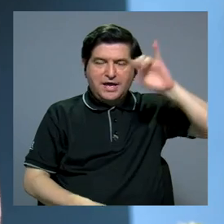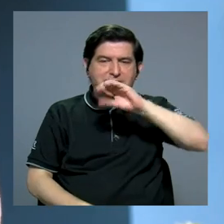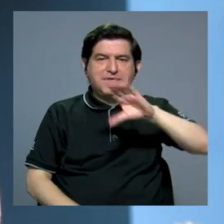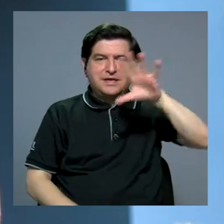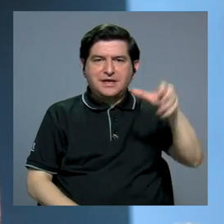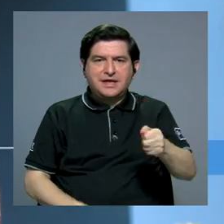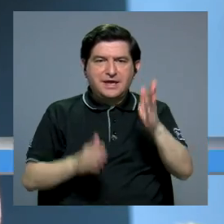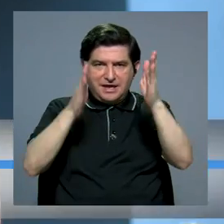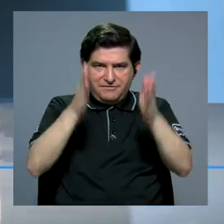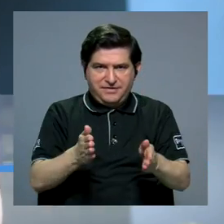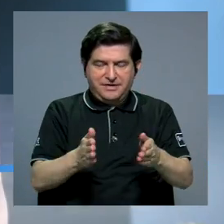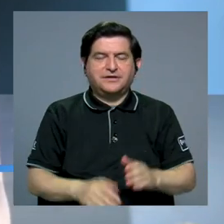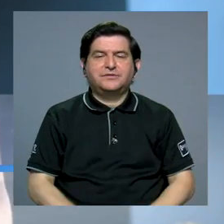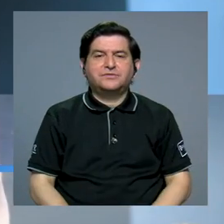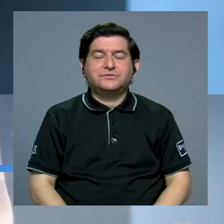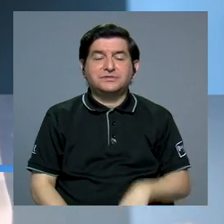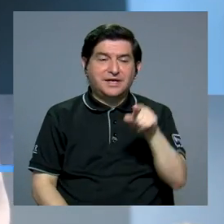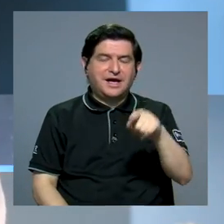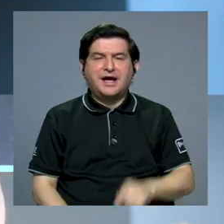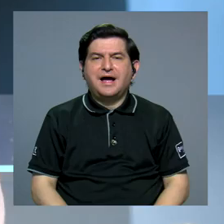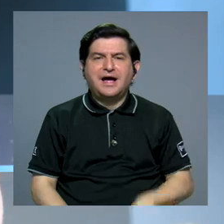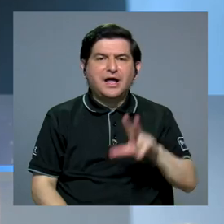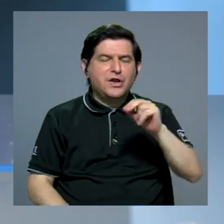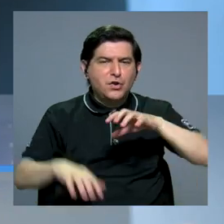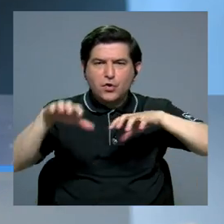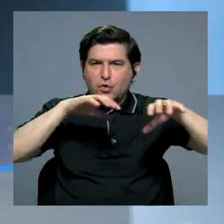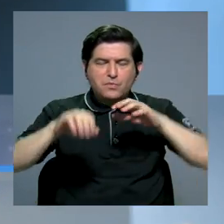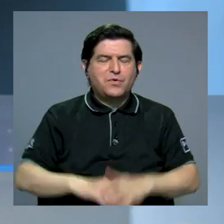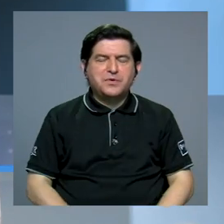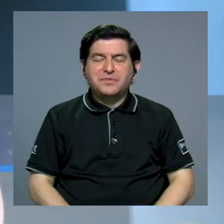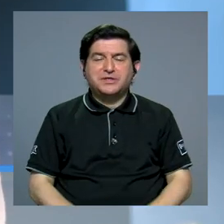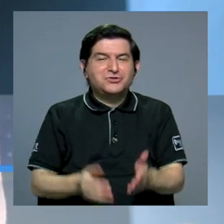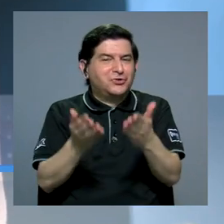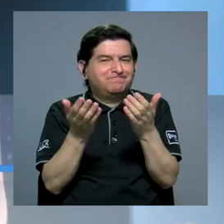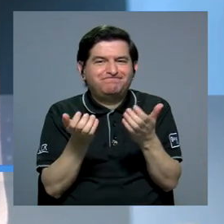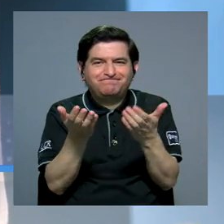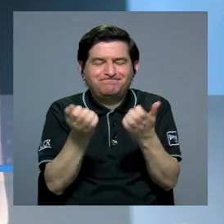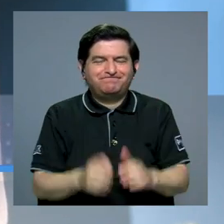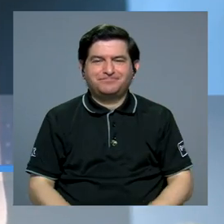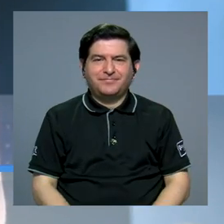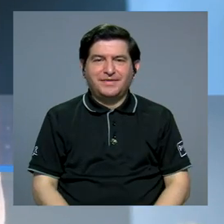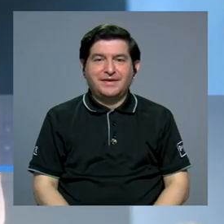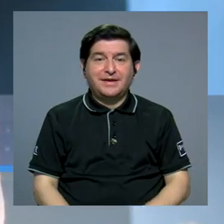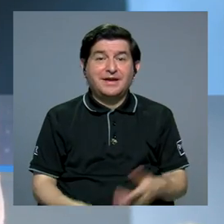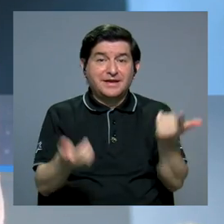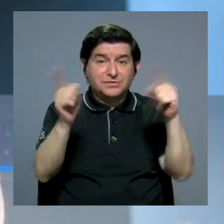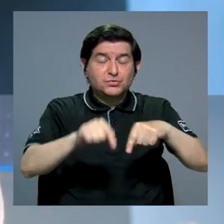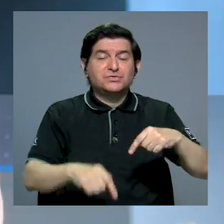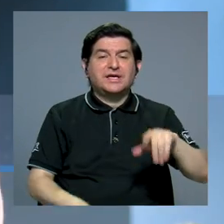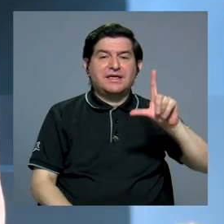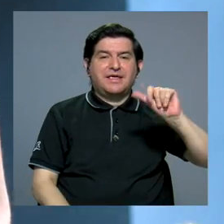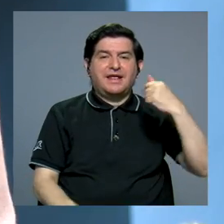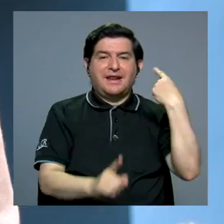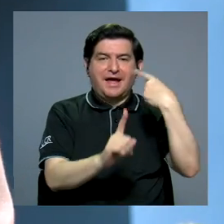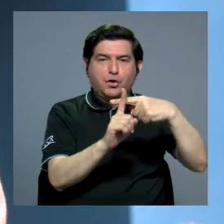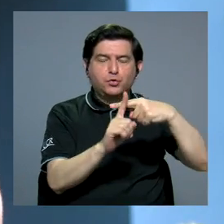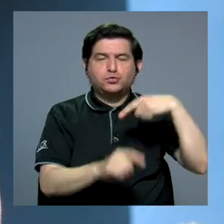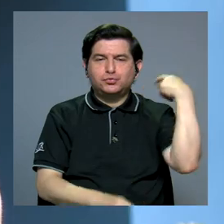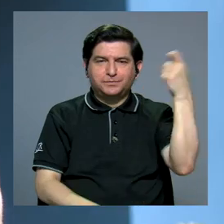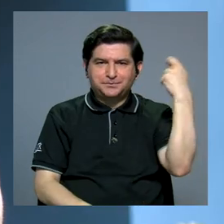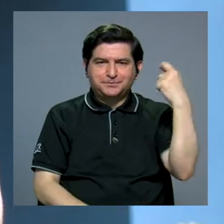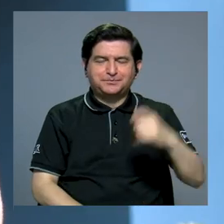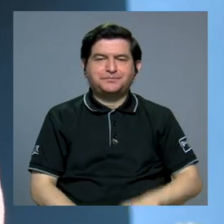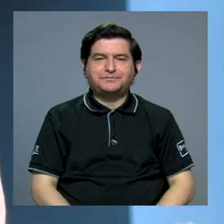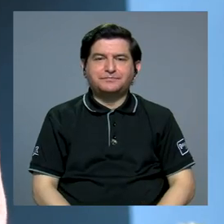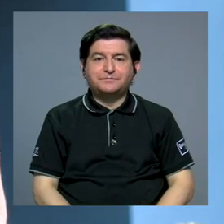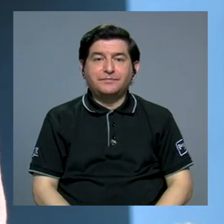que crea digamos una inmovilidad involuntaria, que es lo que llamamos en la Cruz de Guanacaste. A partir